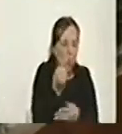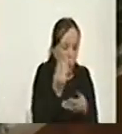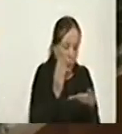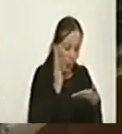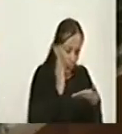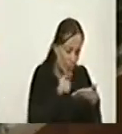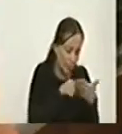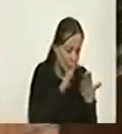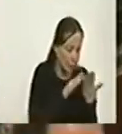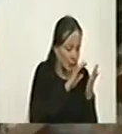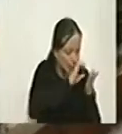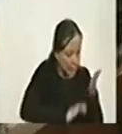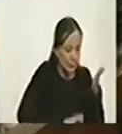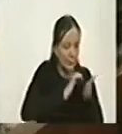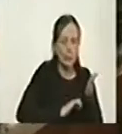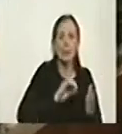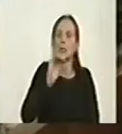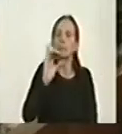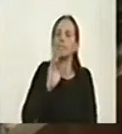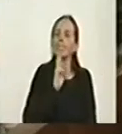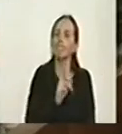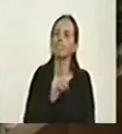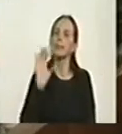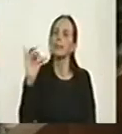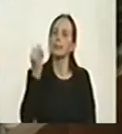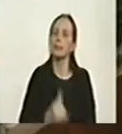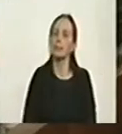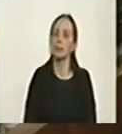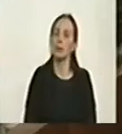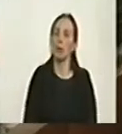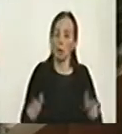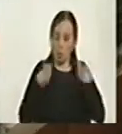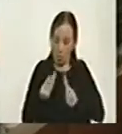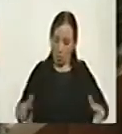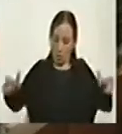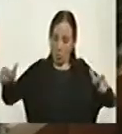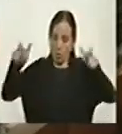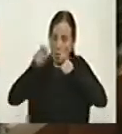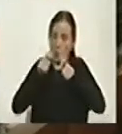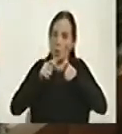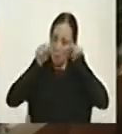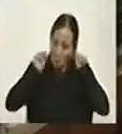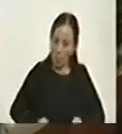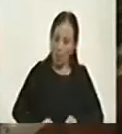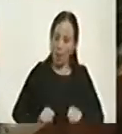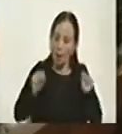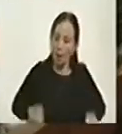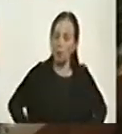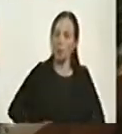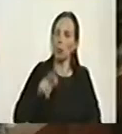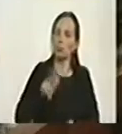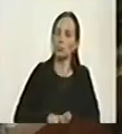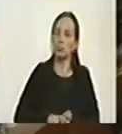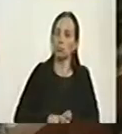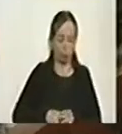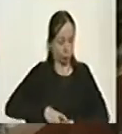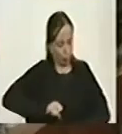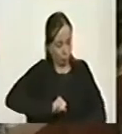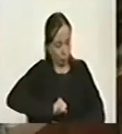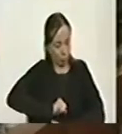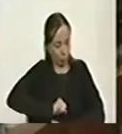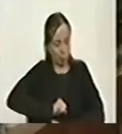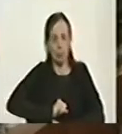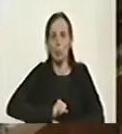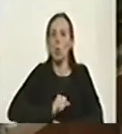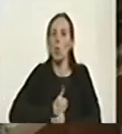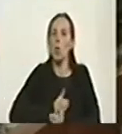La respuesta también es sí. ¿Que el Congreso puede aprobar tributos? Por supuesto que la